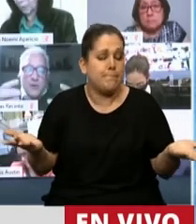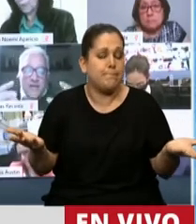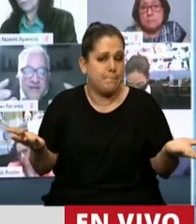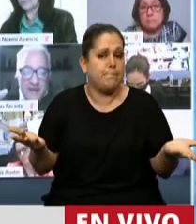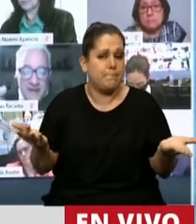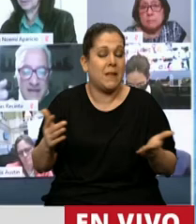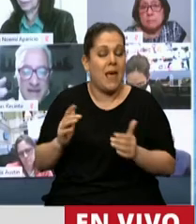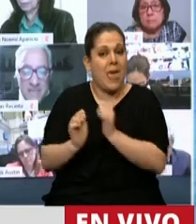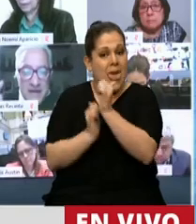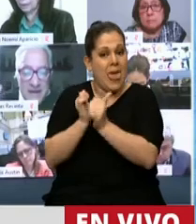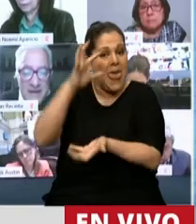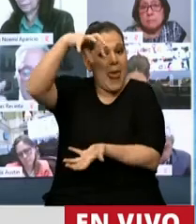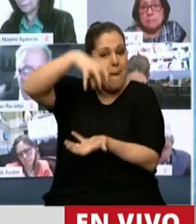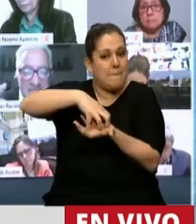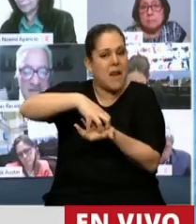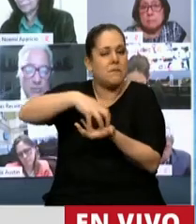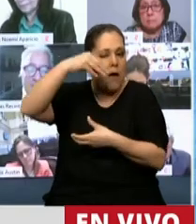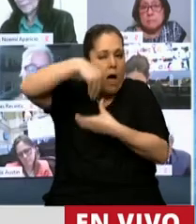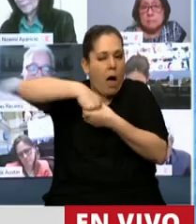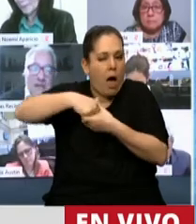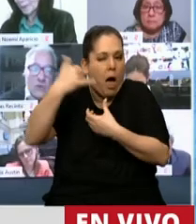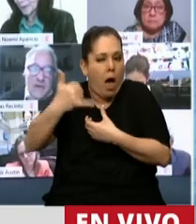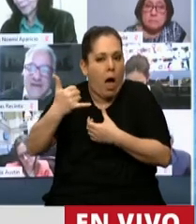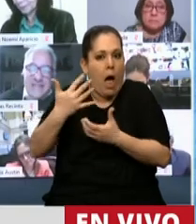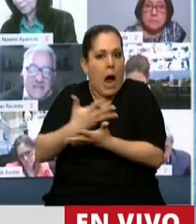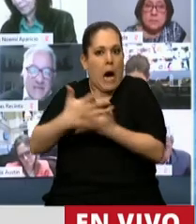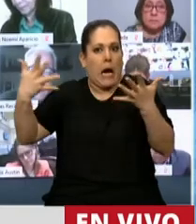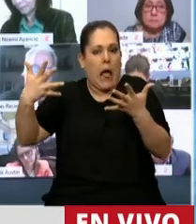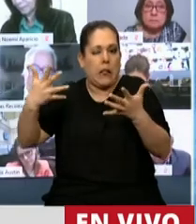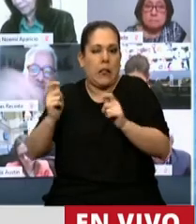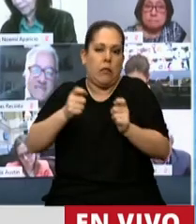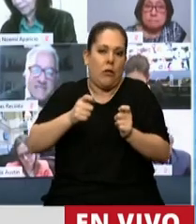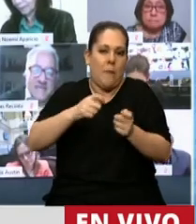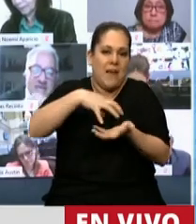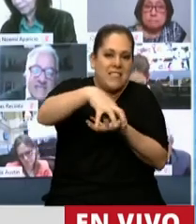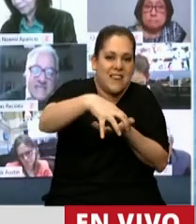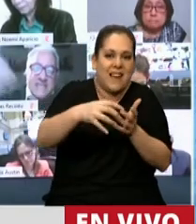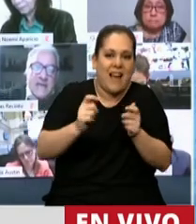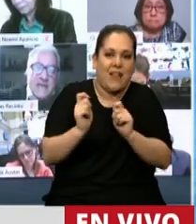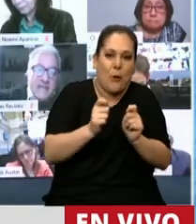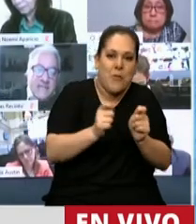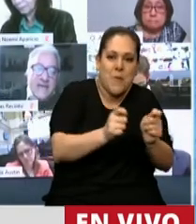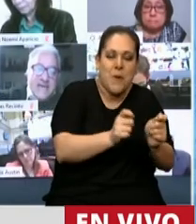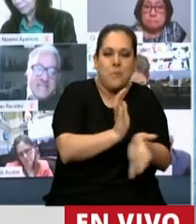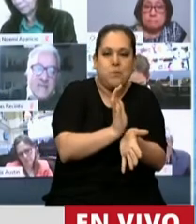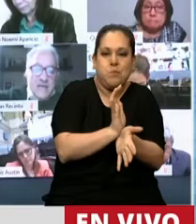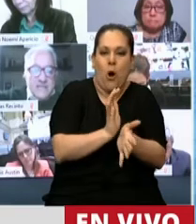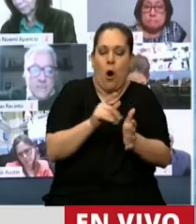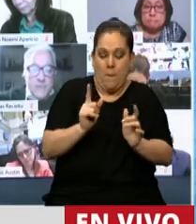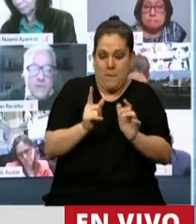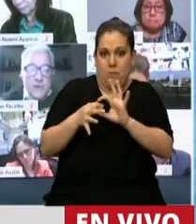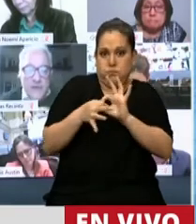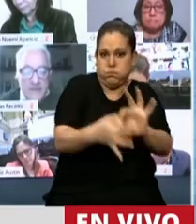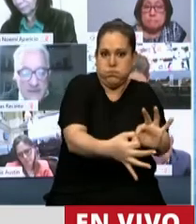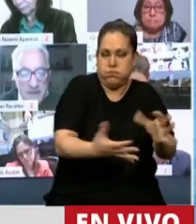Porque la empresa es un entramado. La grande abastece a la chica y la chica es el proveedor de la grande.